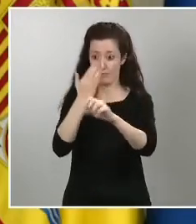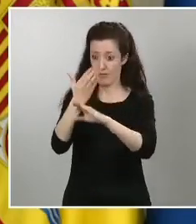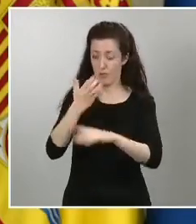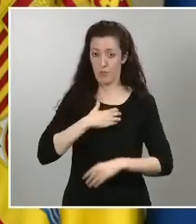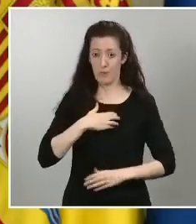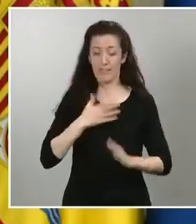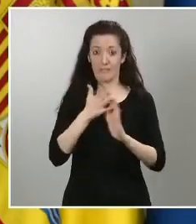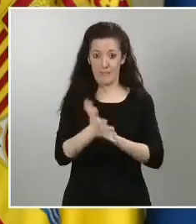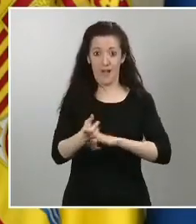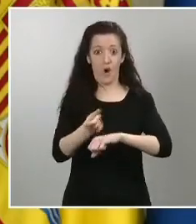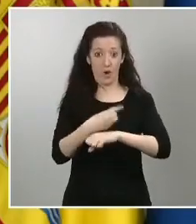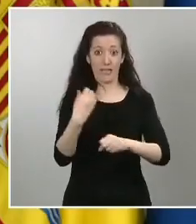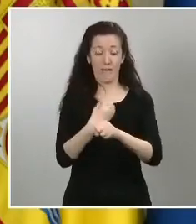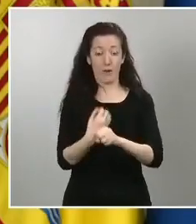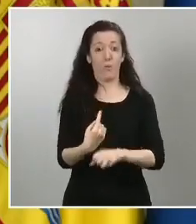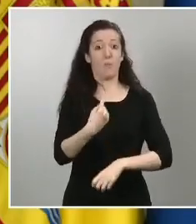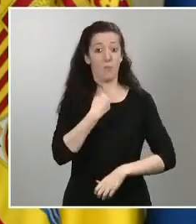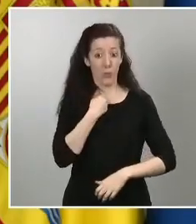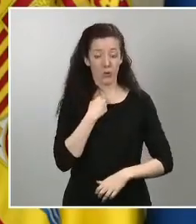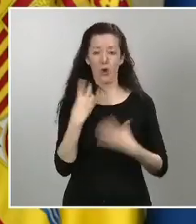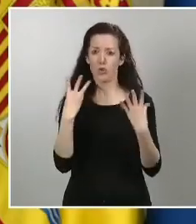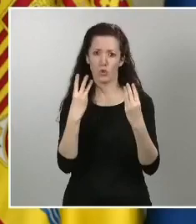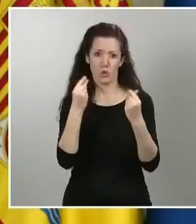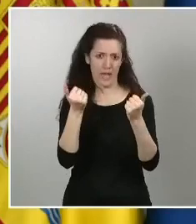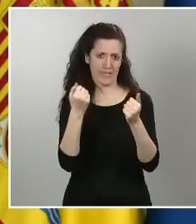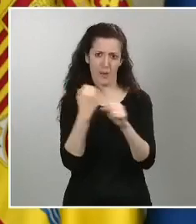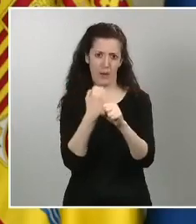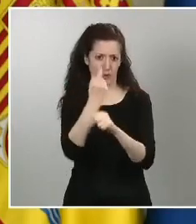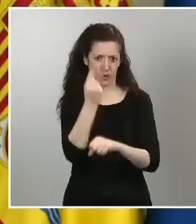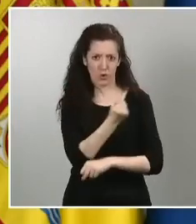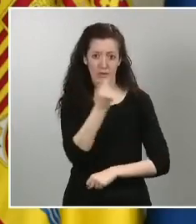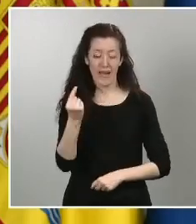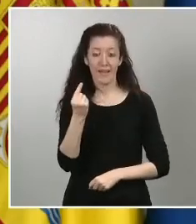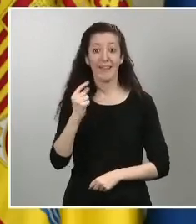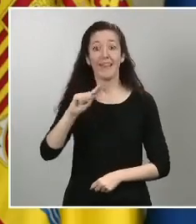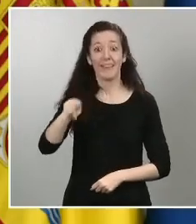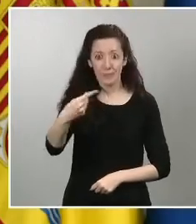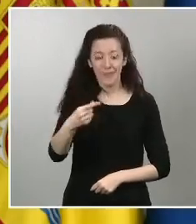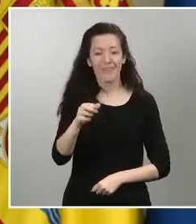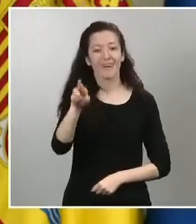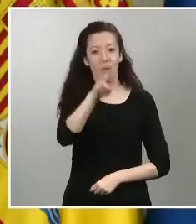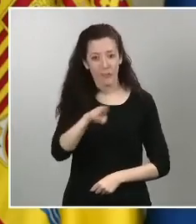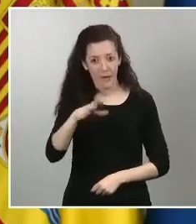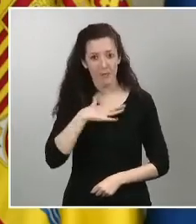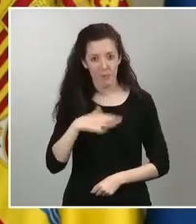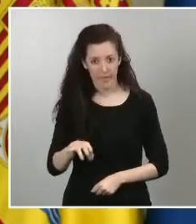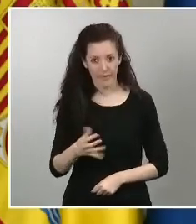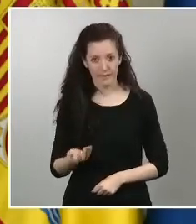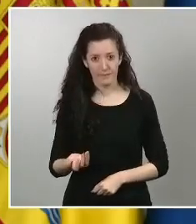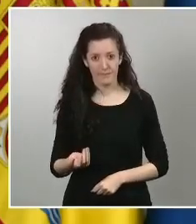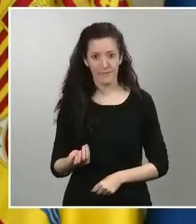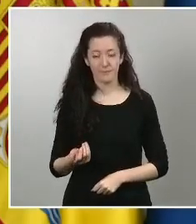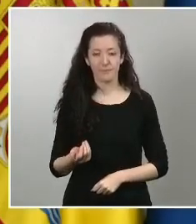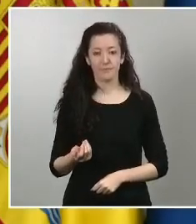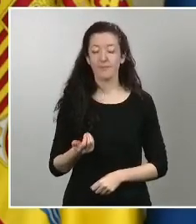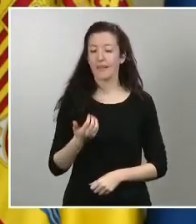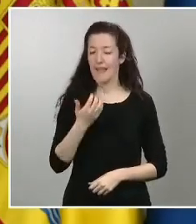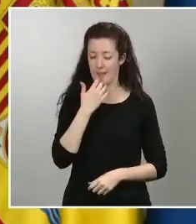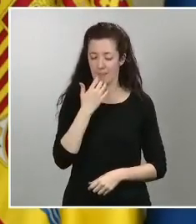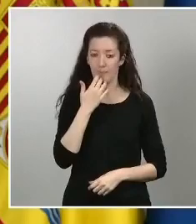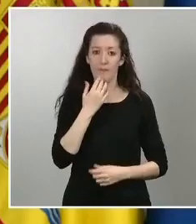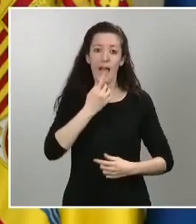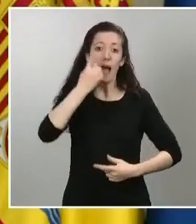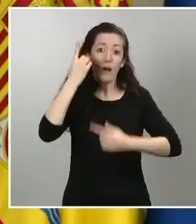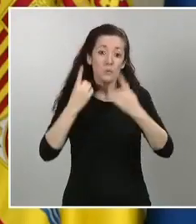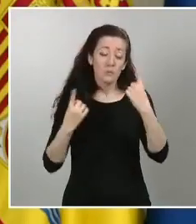ocho días laborables habrá supuesto si quiero aclararlo que por ejemplo tengamos ERTE que han optado